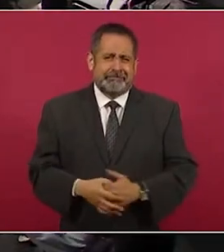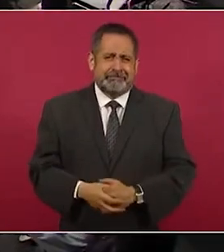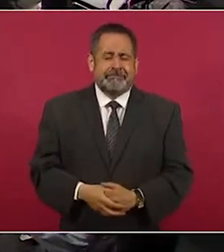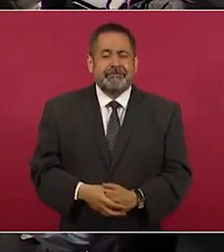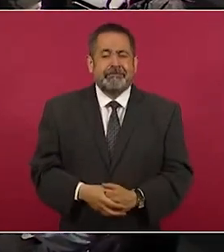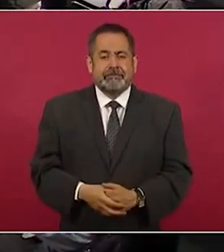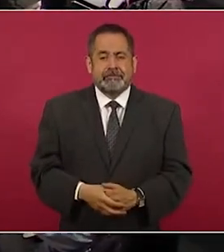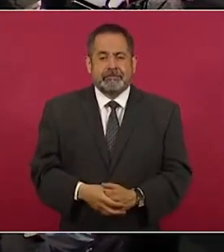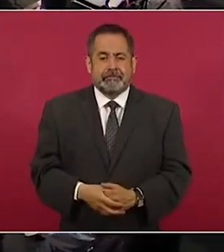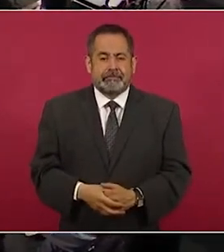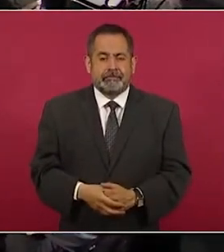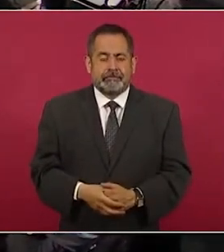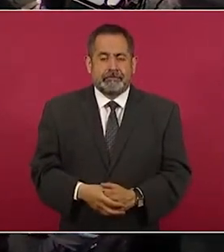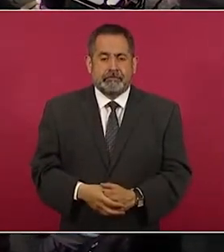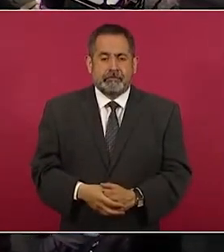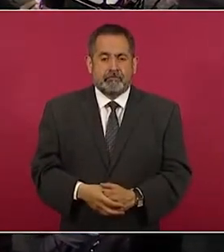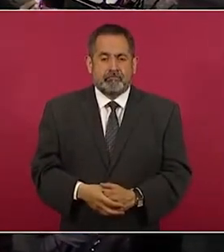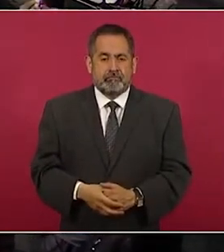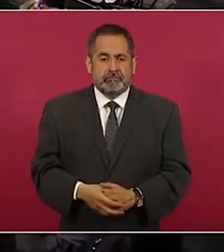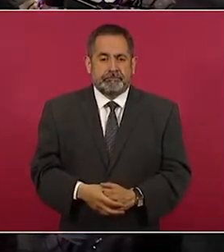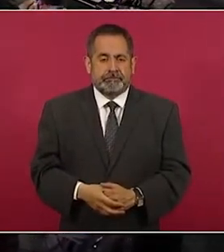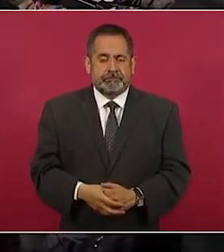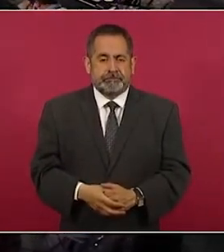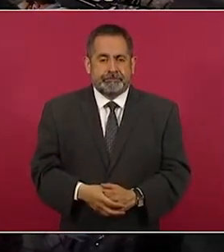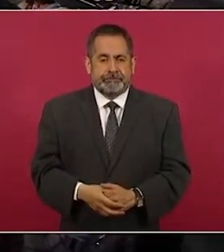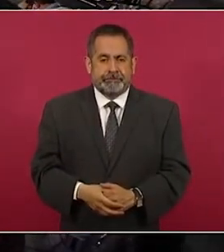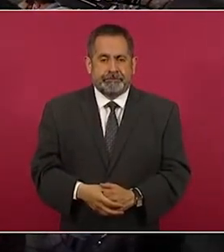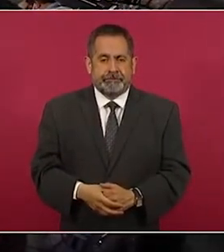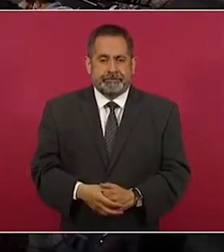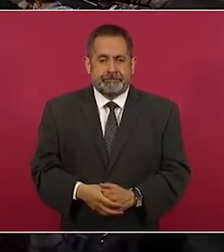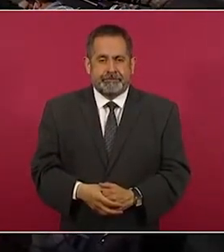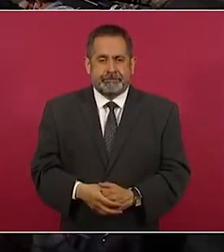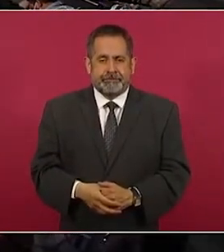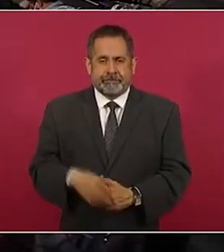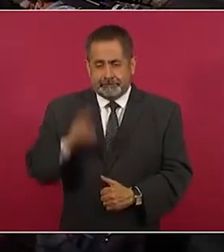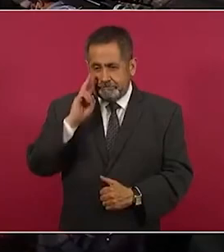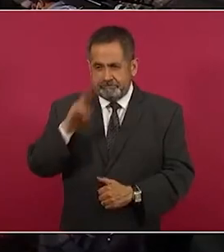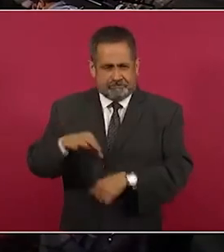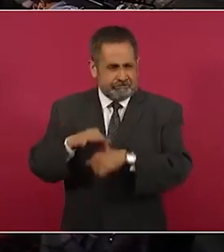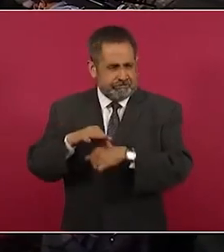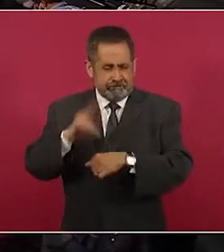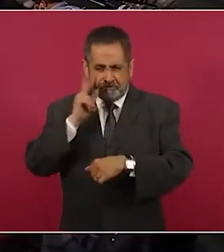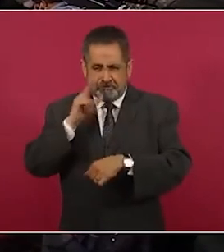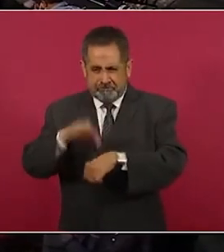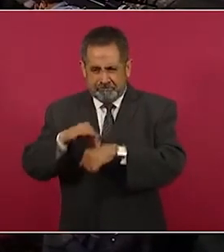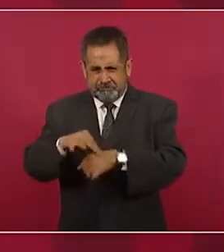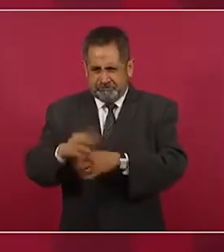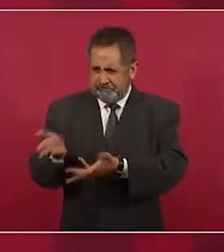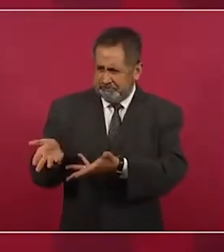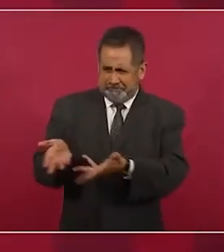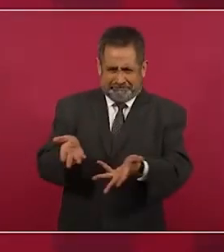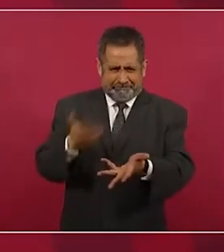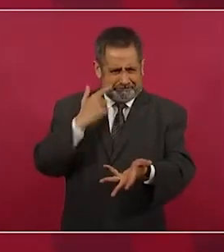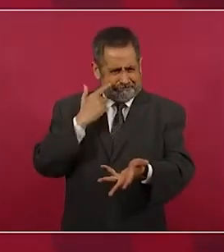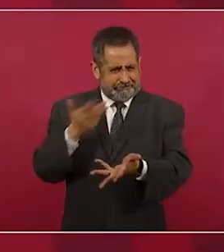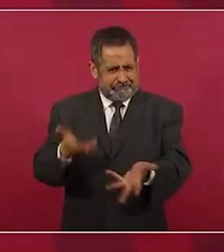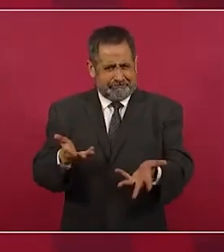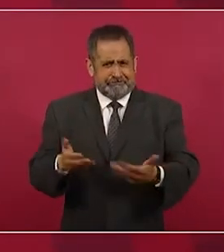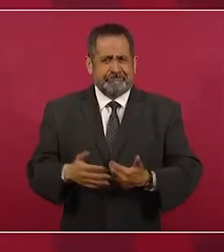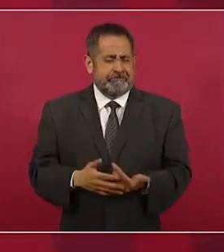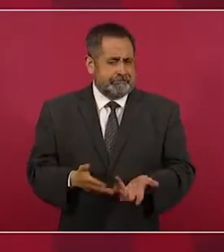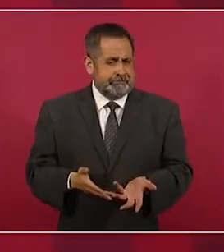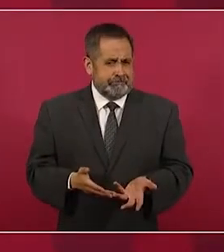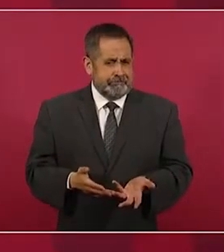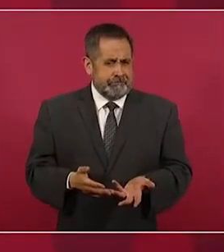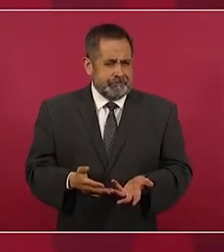Y los hechos son las pruebas, lo que